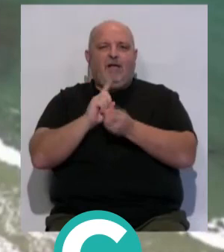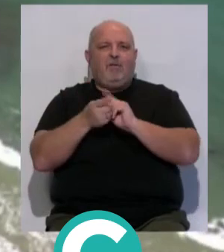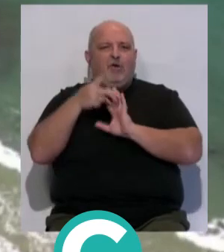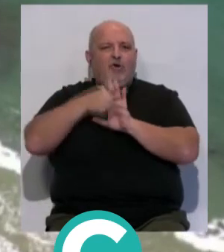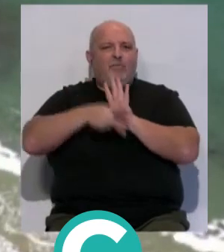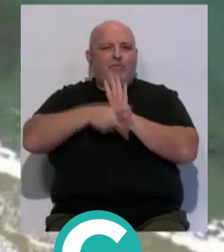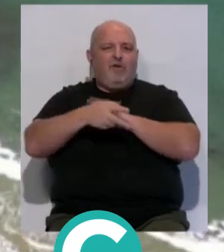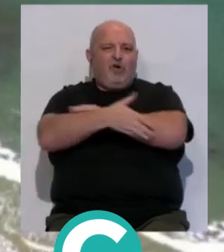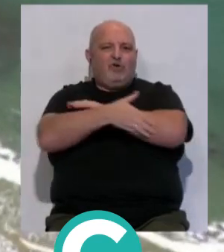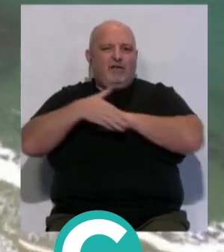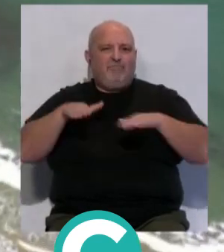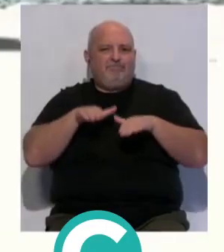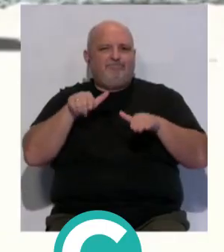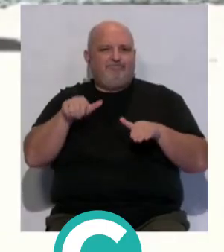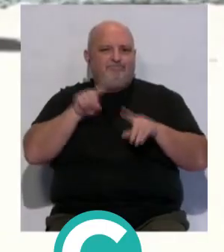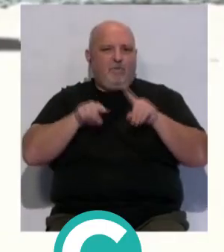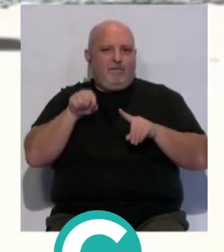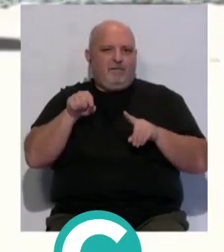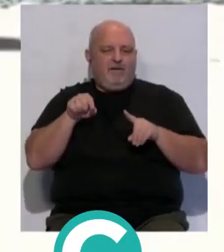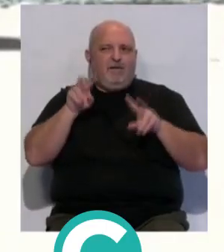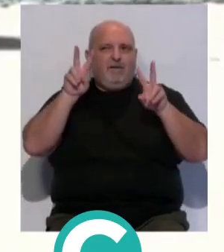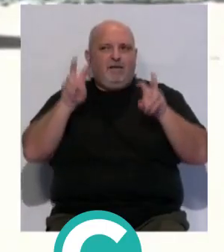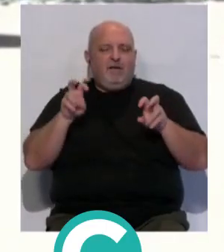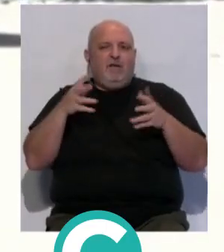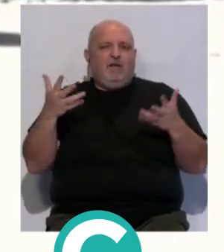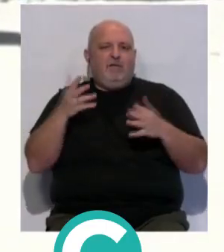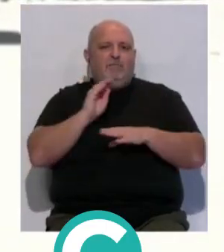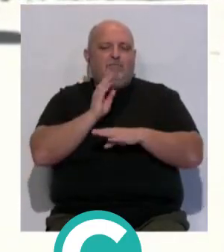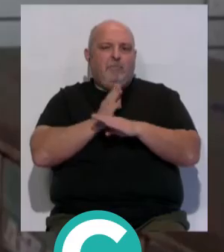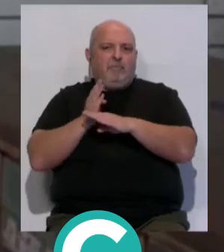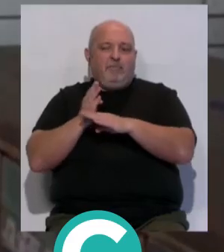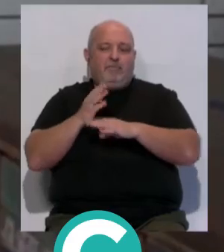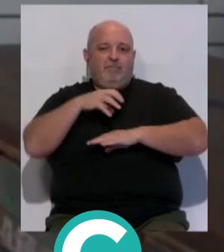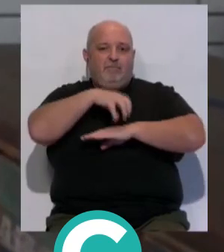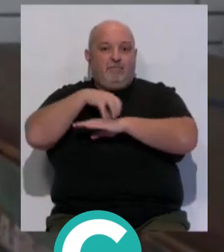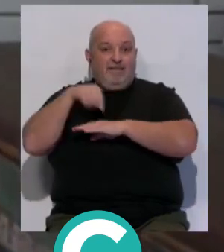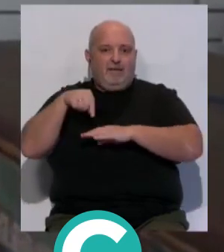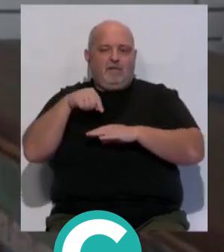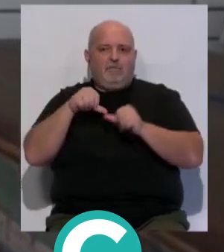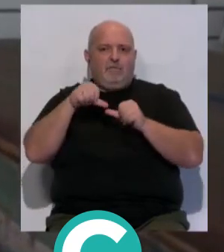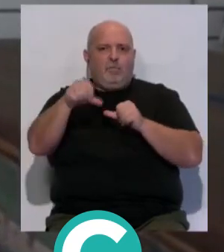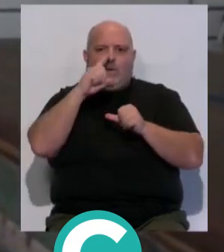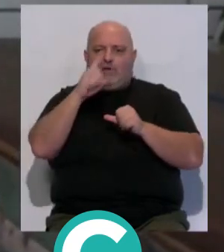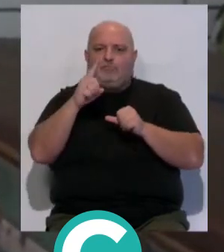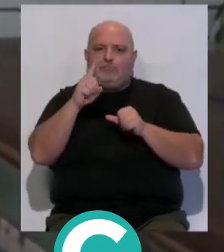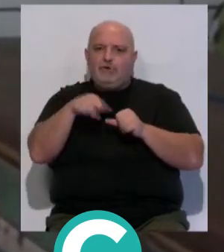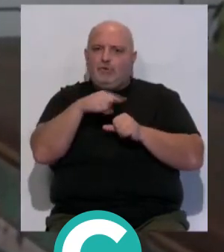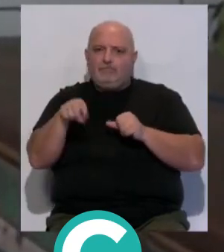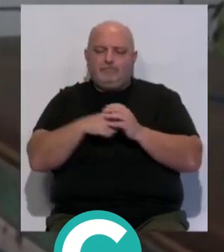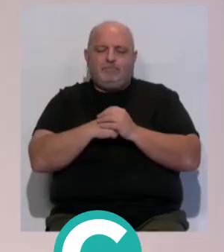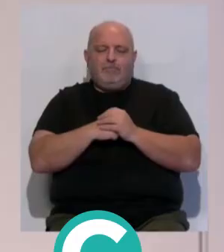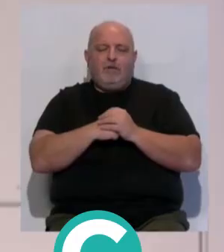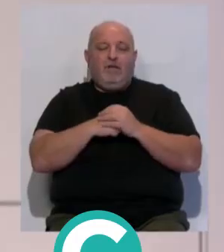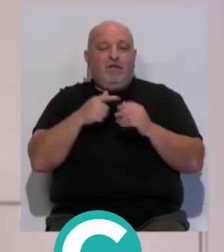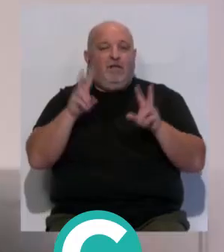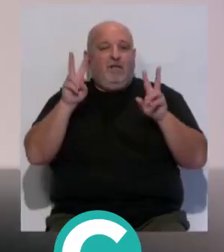normativos de costas y particularmente en cuestiones como la permanencia de estos establecimientos durante todo el año. La cuestión está en